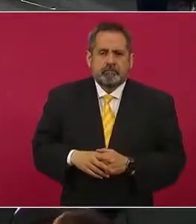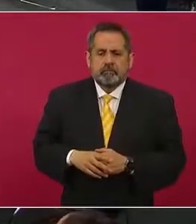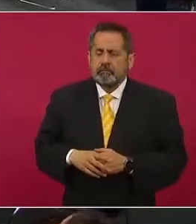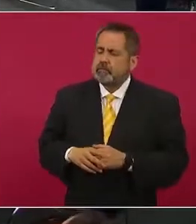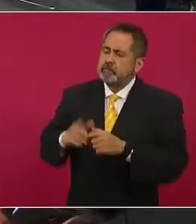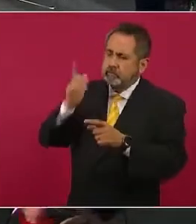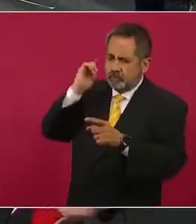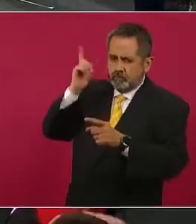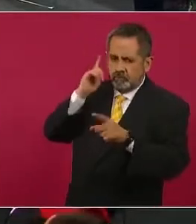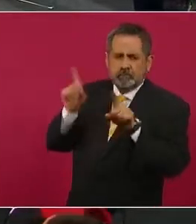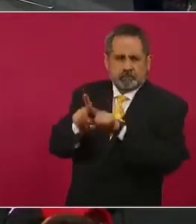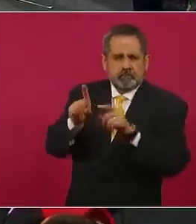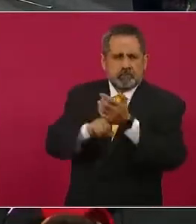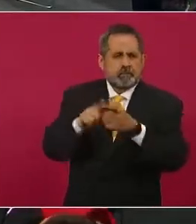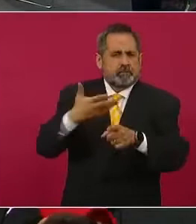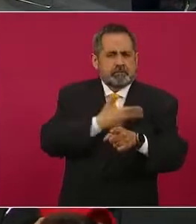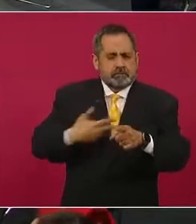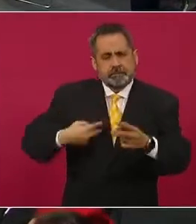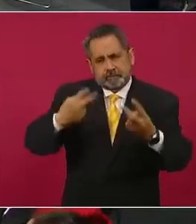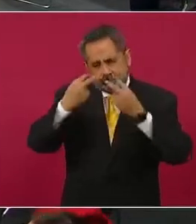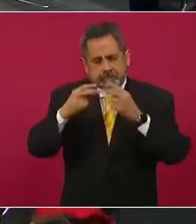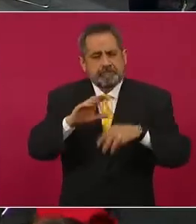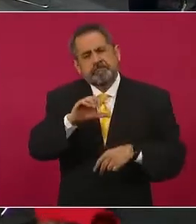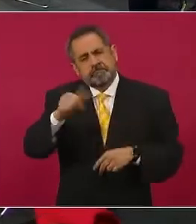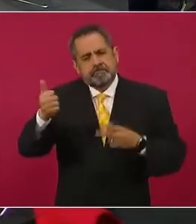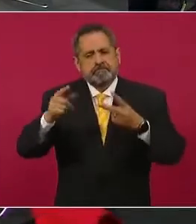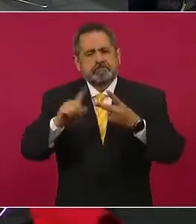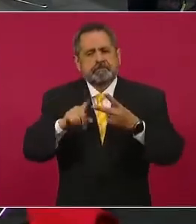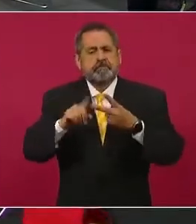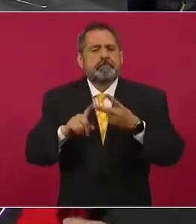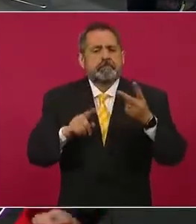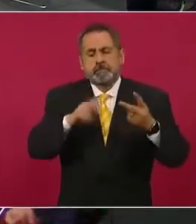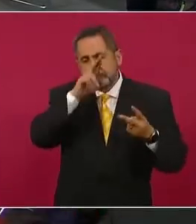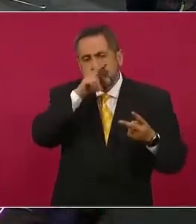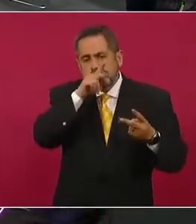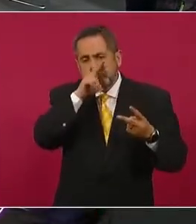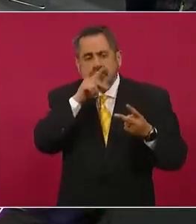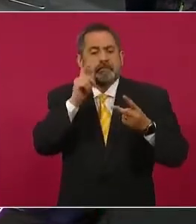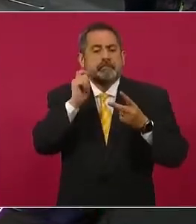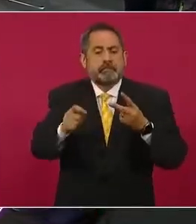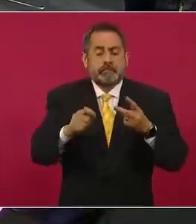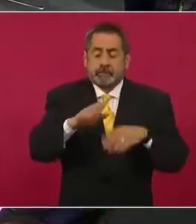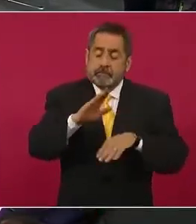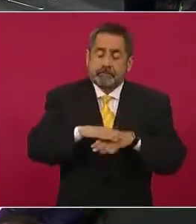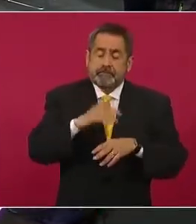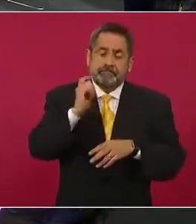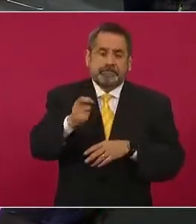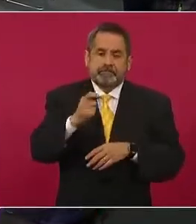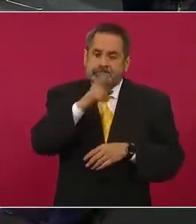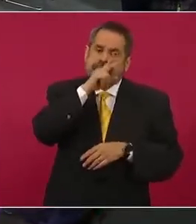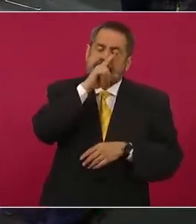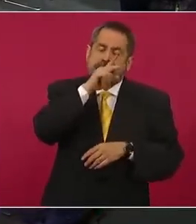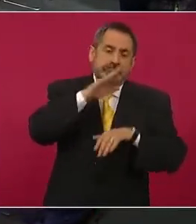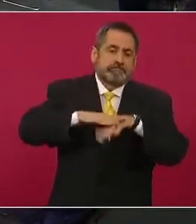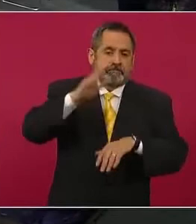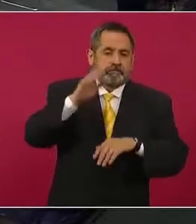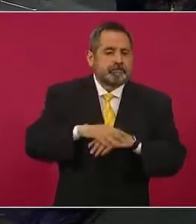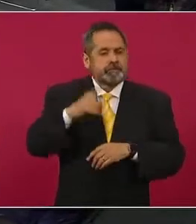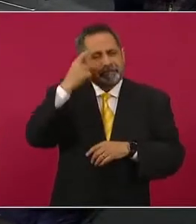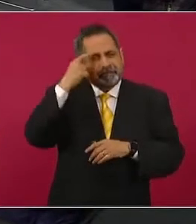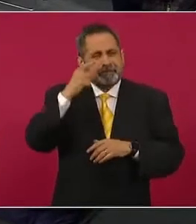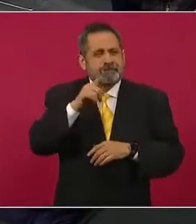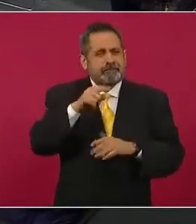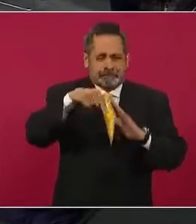presente también el presidente, si no se está viendo. Y otra que también nos preocupa mucho, y este es altamente preocupante, es el fracking,